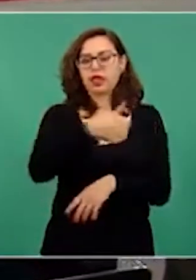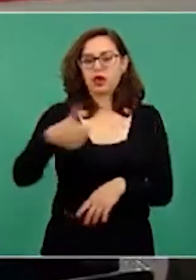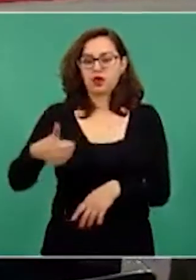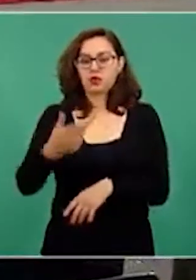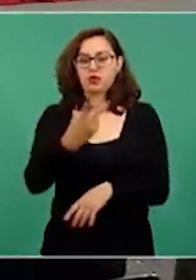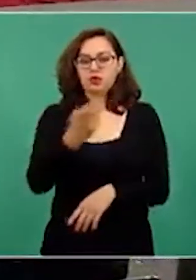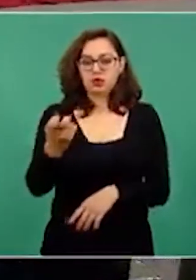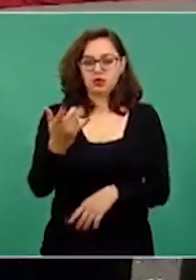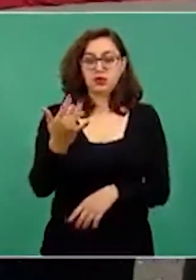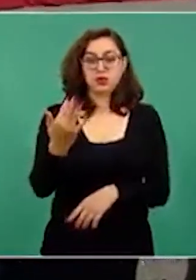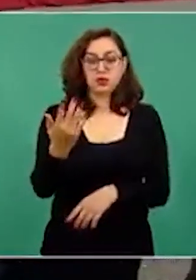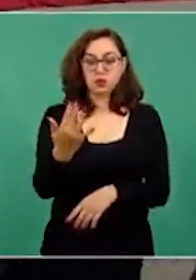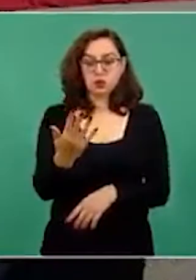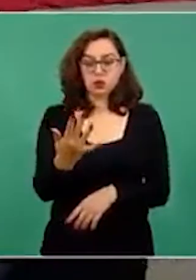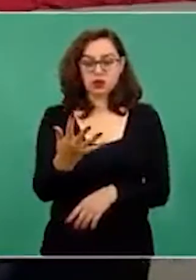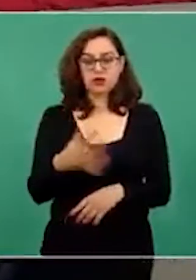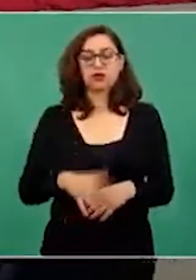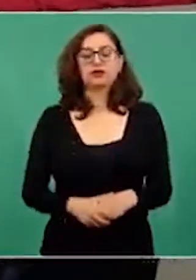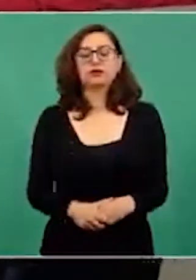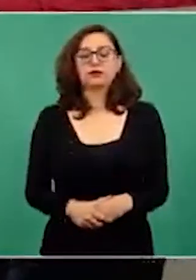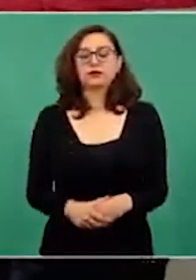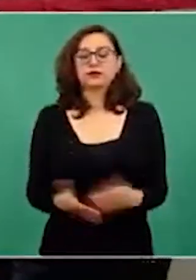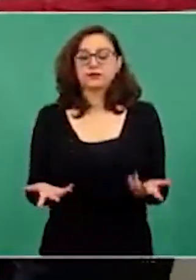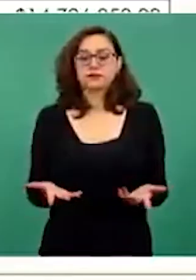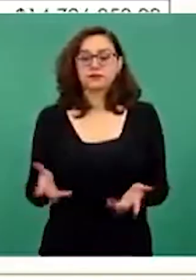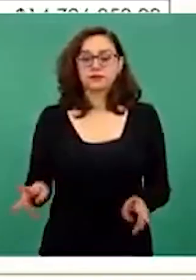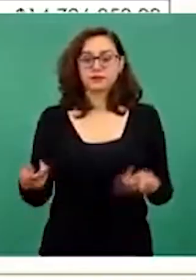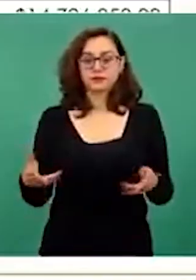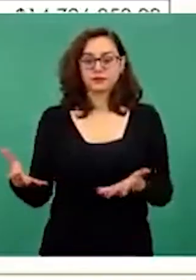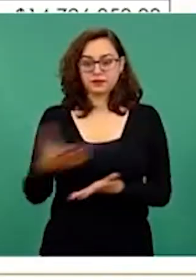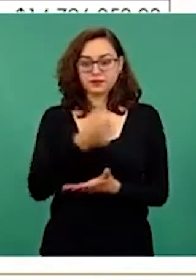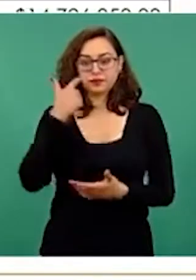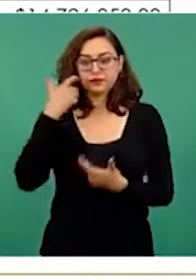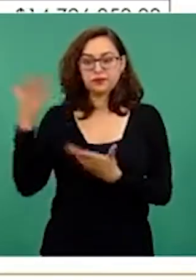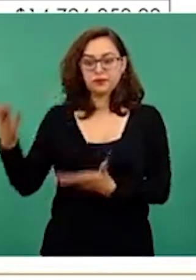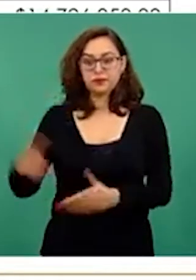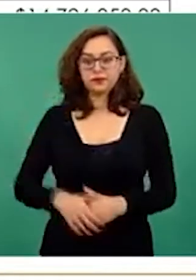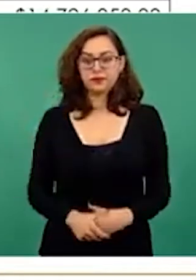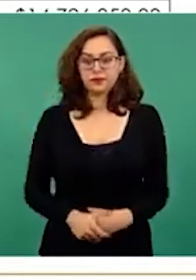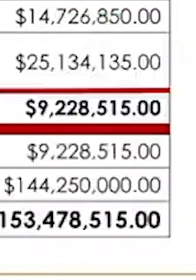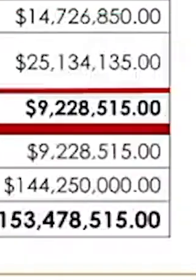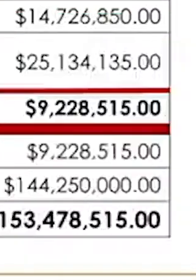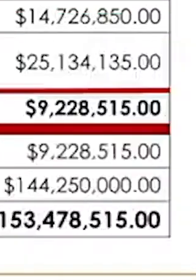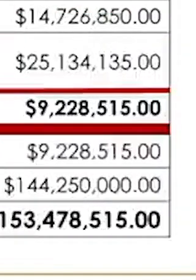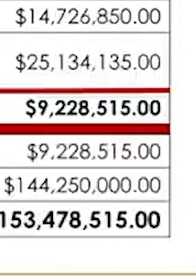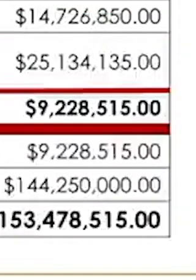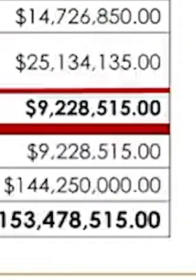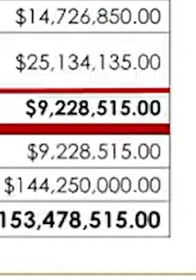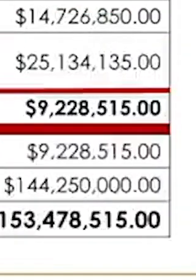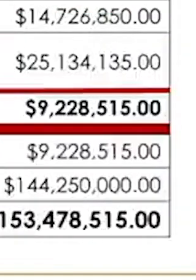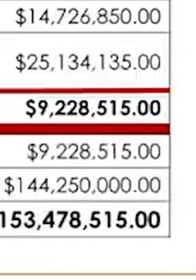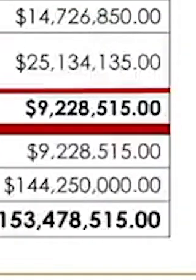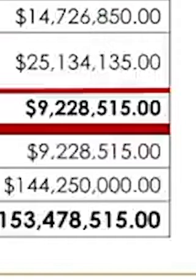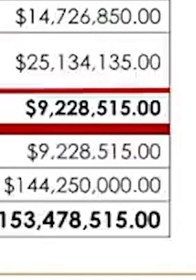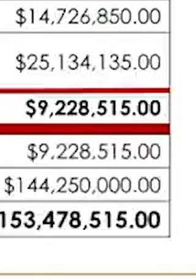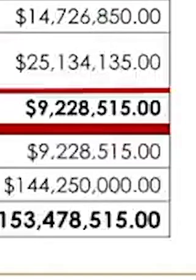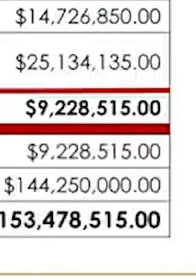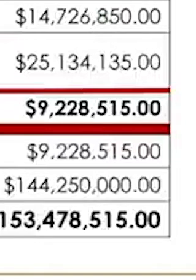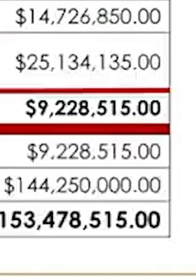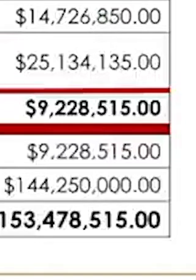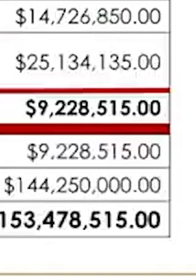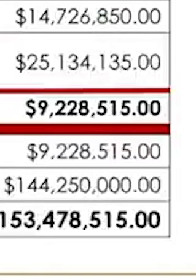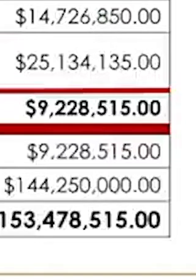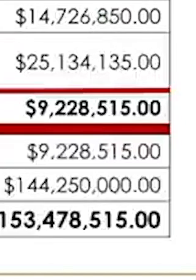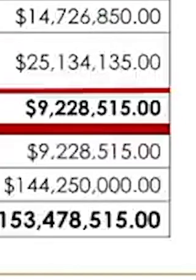pesos. El importe de la venta total fue de 193 millones 339 mil 500 pesos.